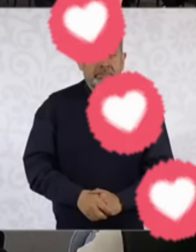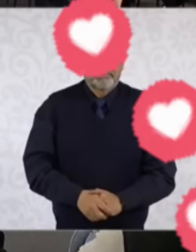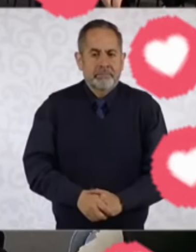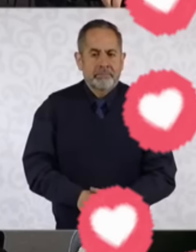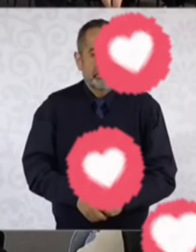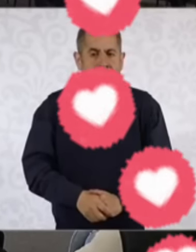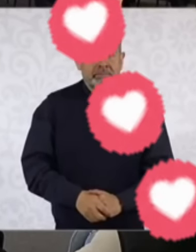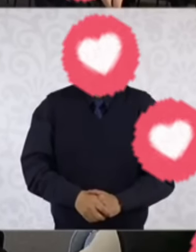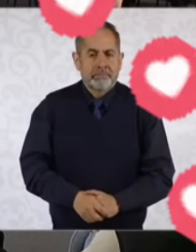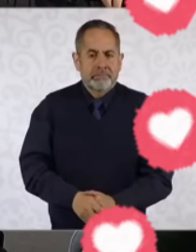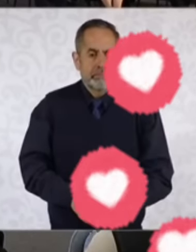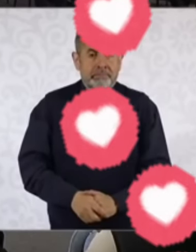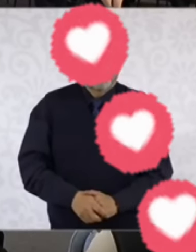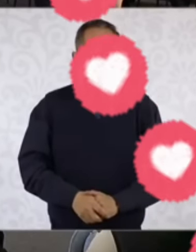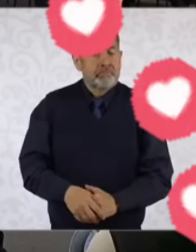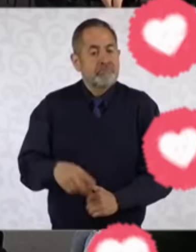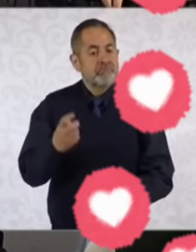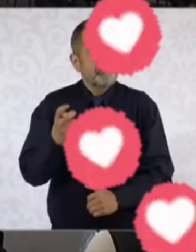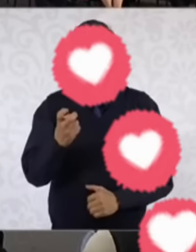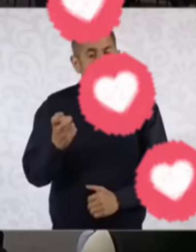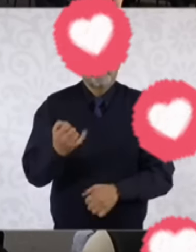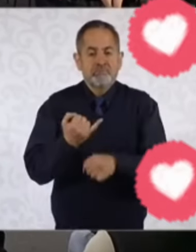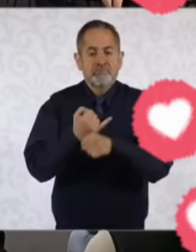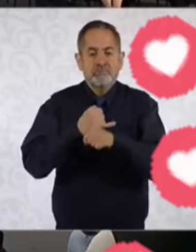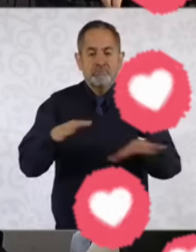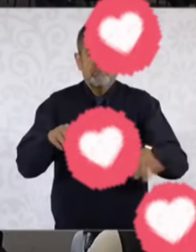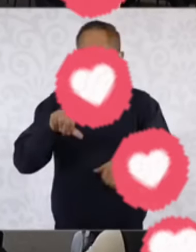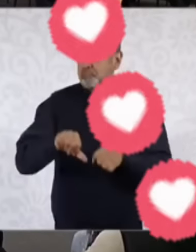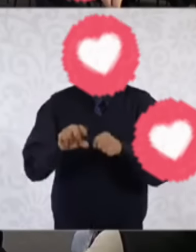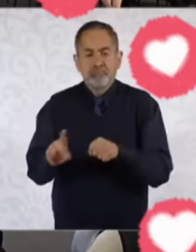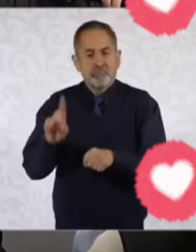pues esta es la información del día de hoy.